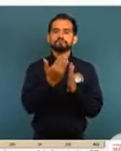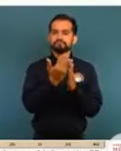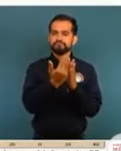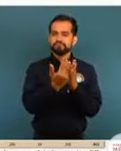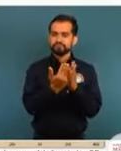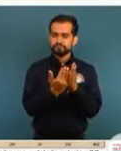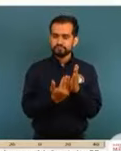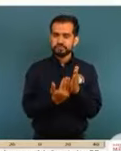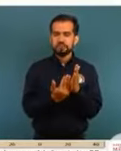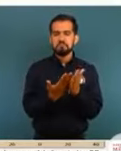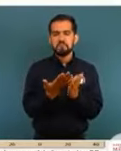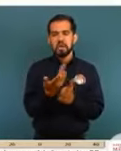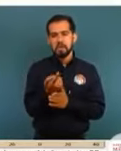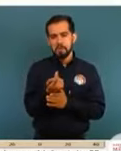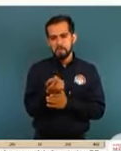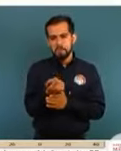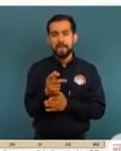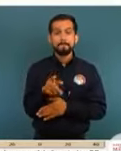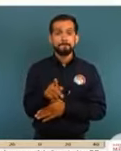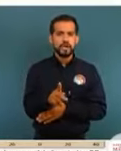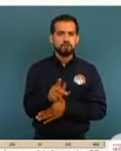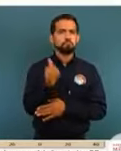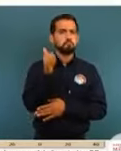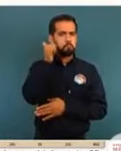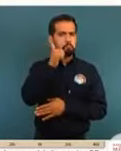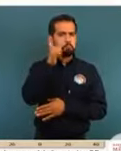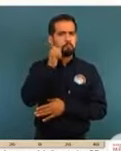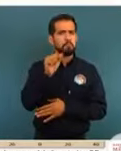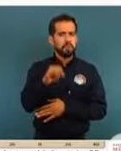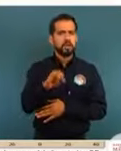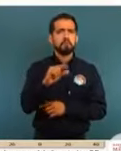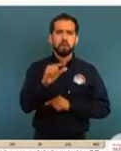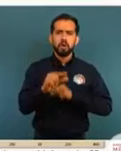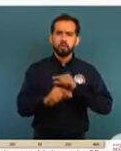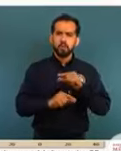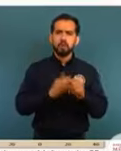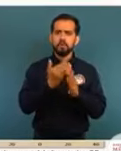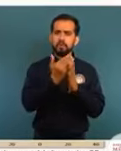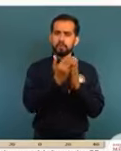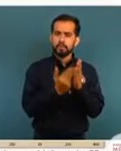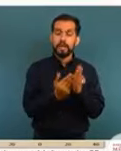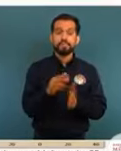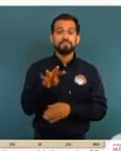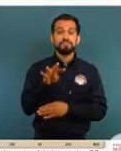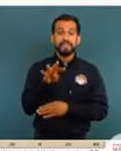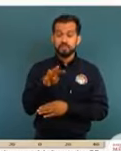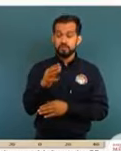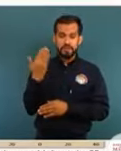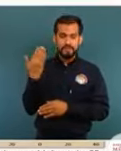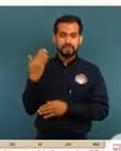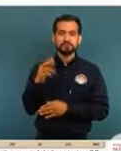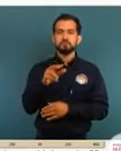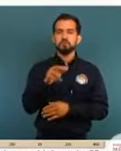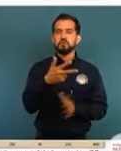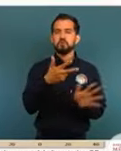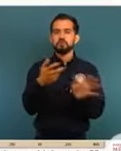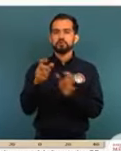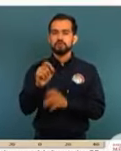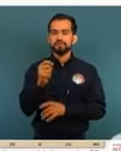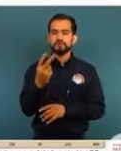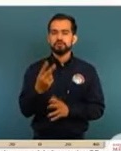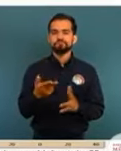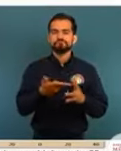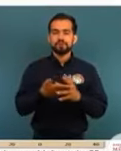reducción mínima, pero siempre esa tendencia a la baja. En el 2019 tuvieron 822